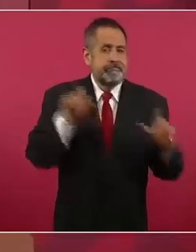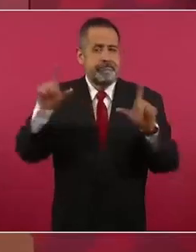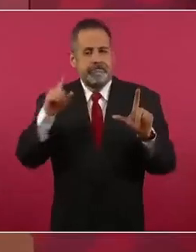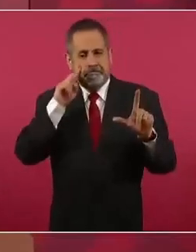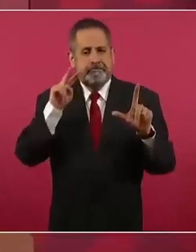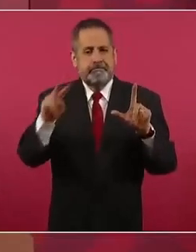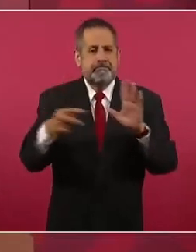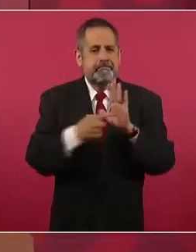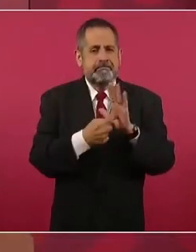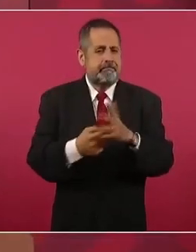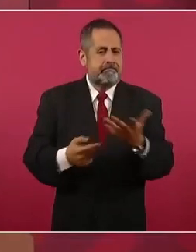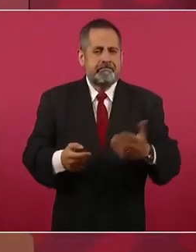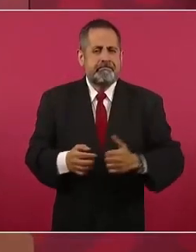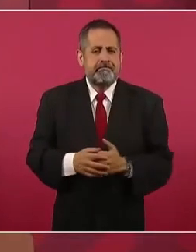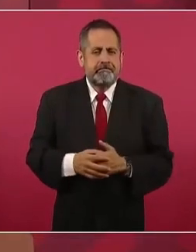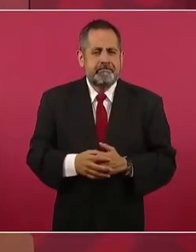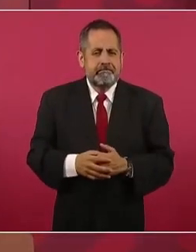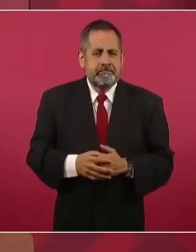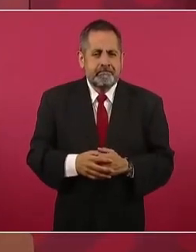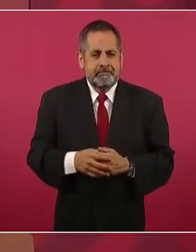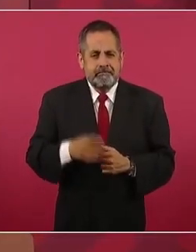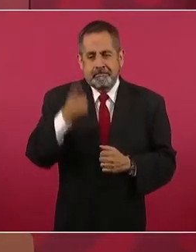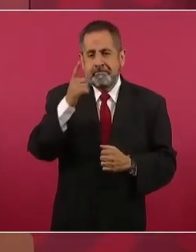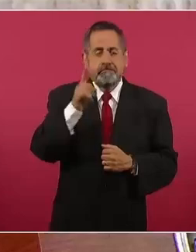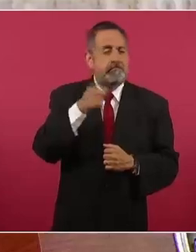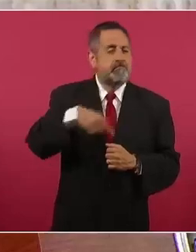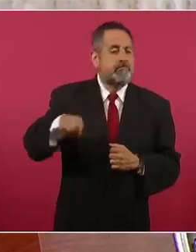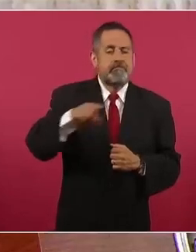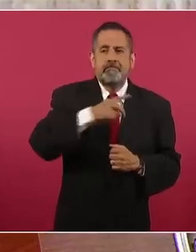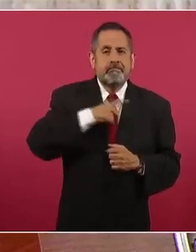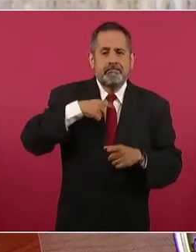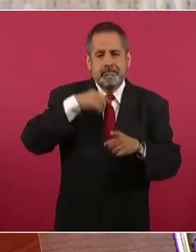Para que no se esté pensando